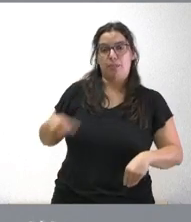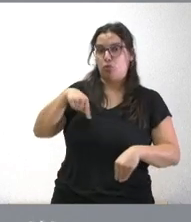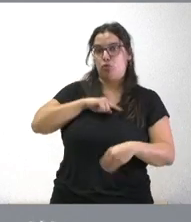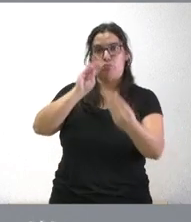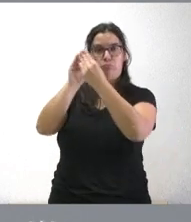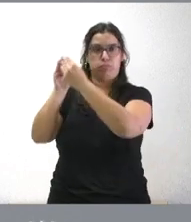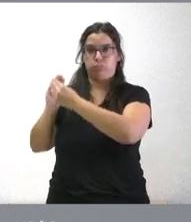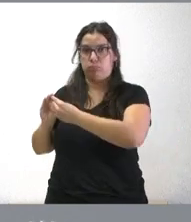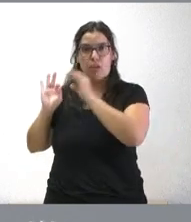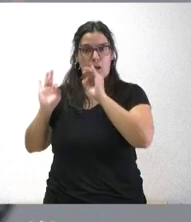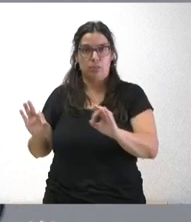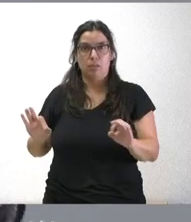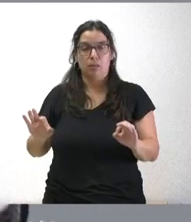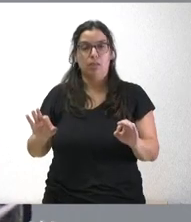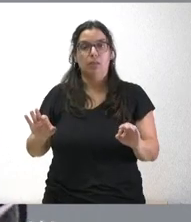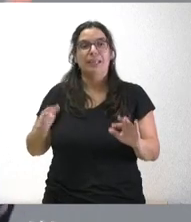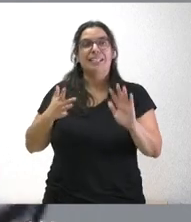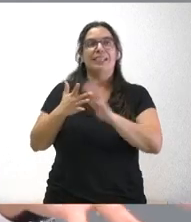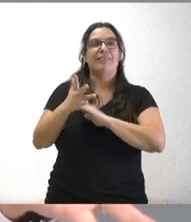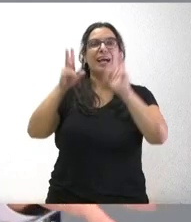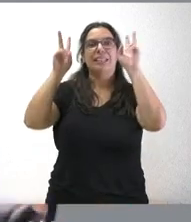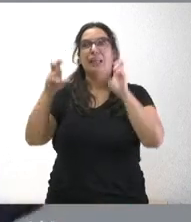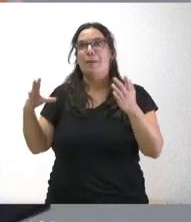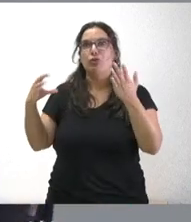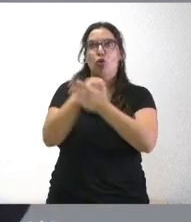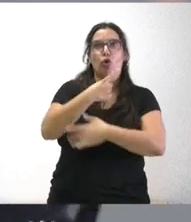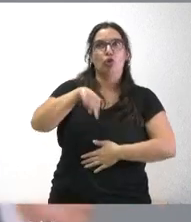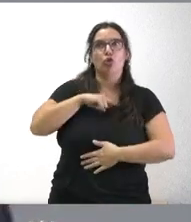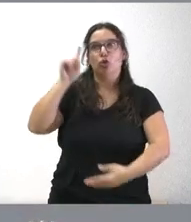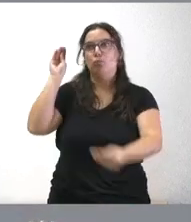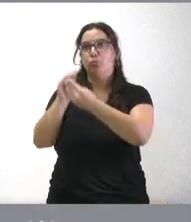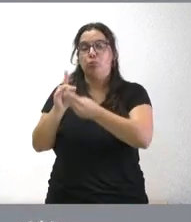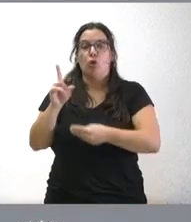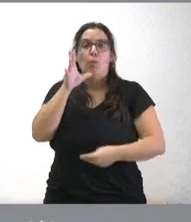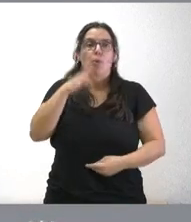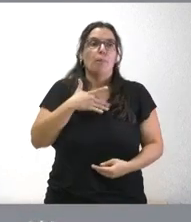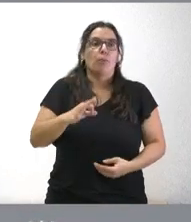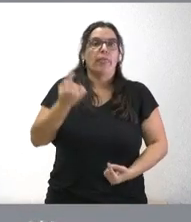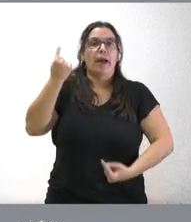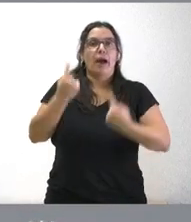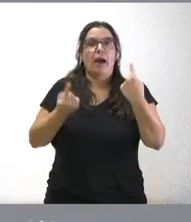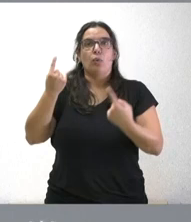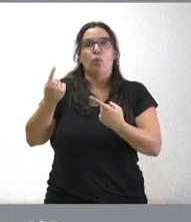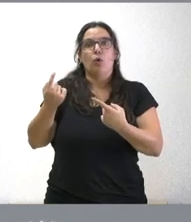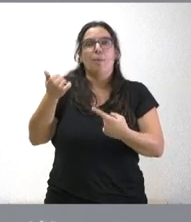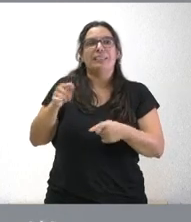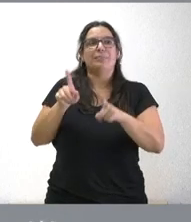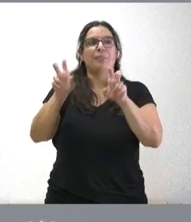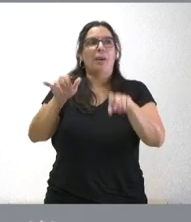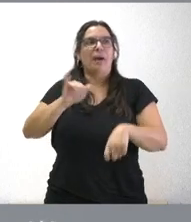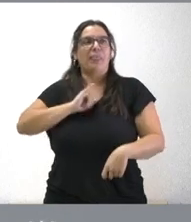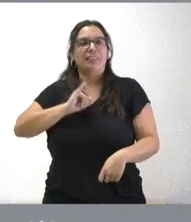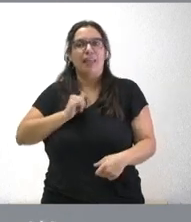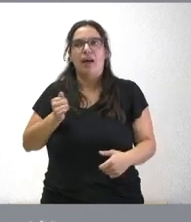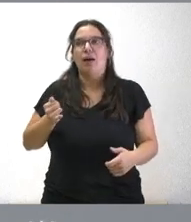no es que todas las cuestiones las amparemos nosotros porque alguna que puede tener un carácter más identitario o un